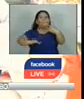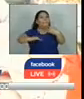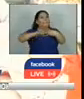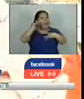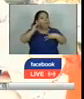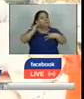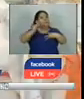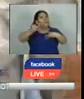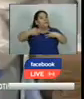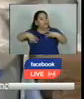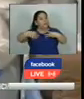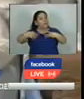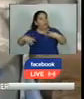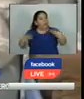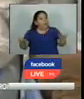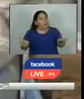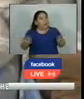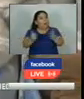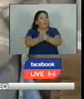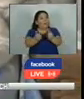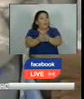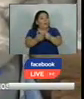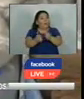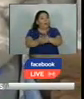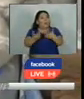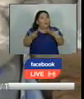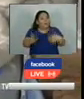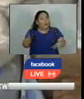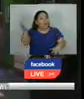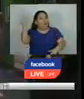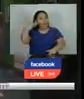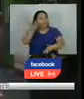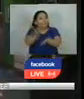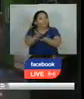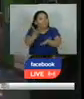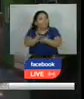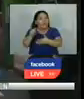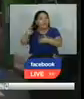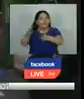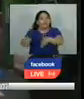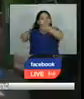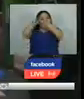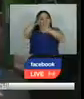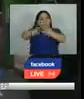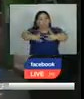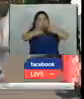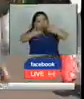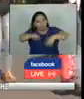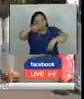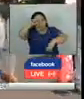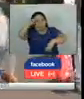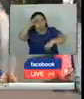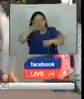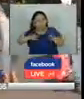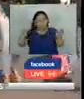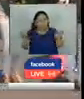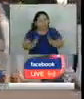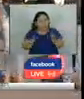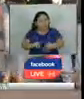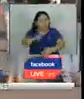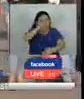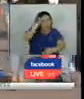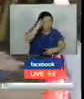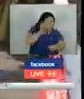presentado un alto incremento problemática que ha sido planteada por la Cámara Salvadoreña de Pequeños y Medianos Productores